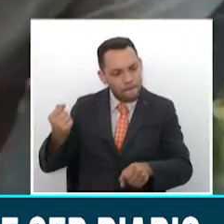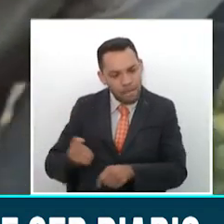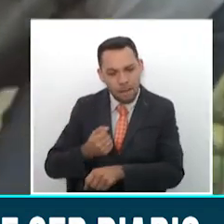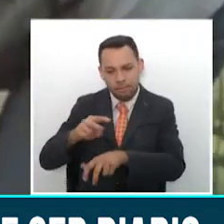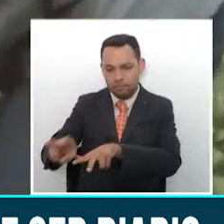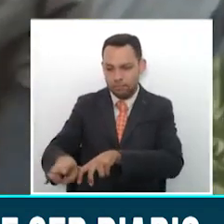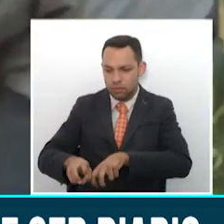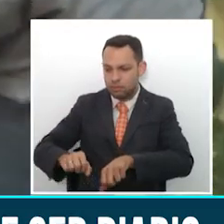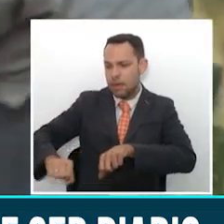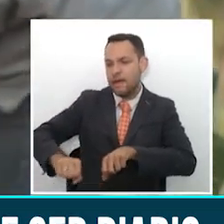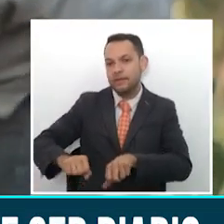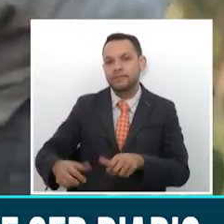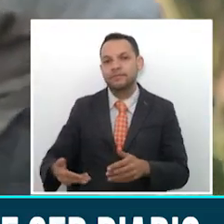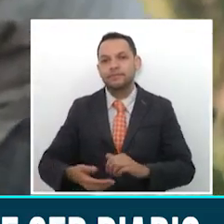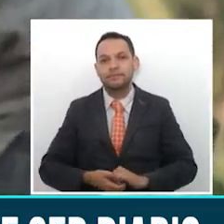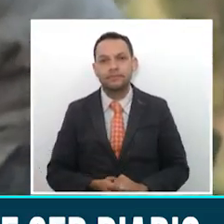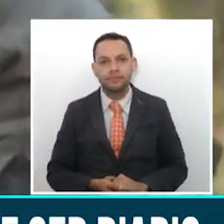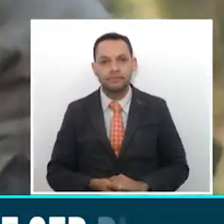activo.